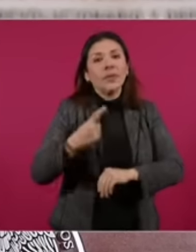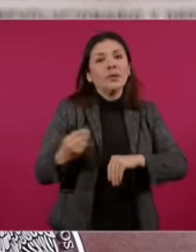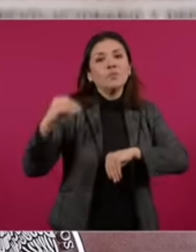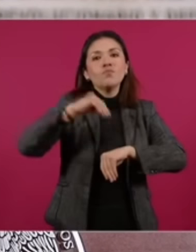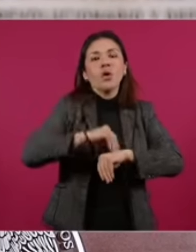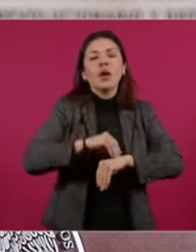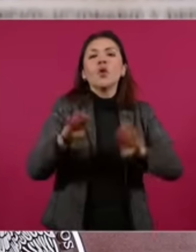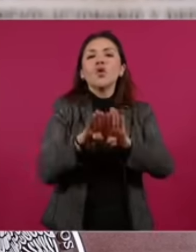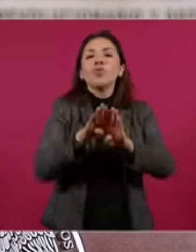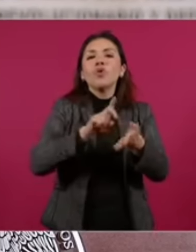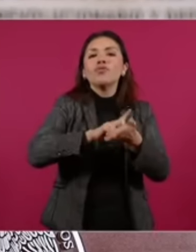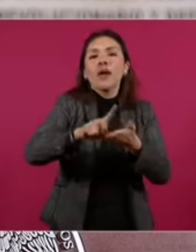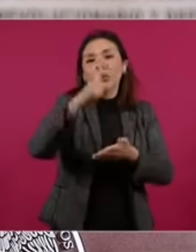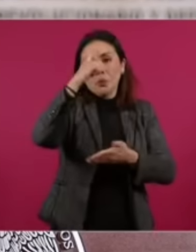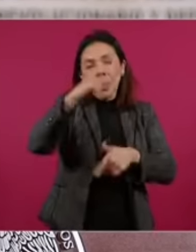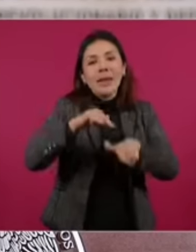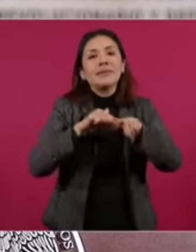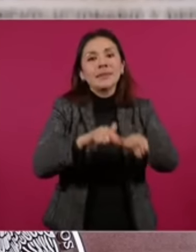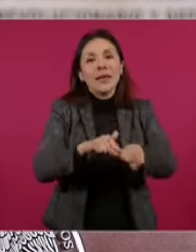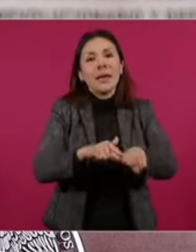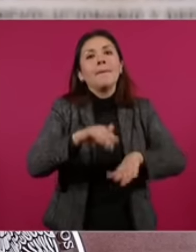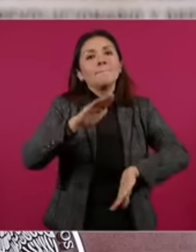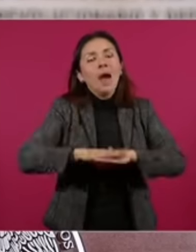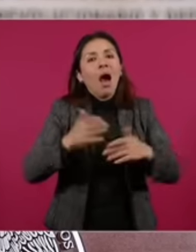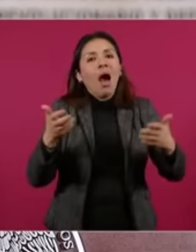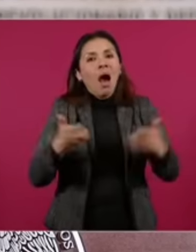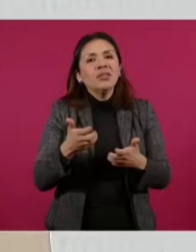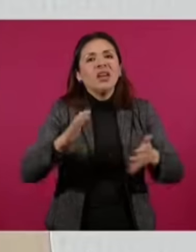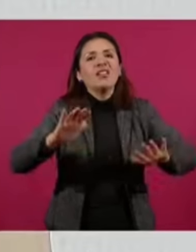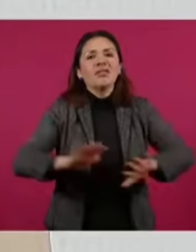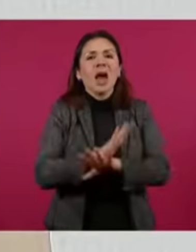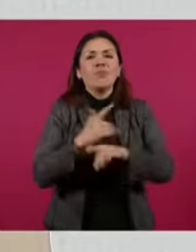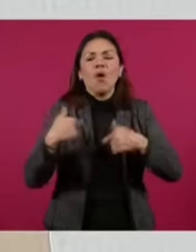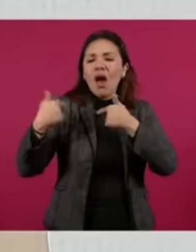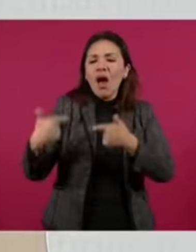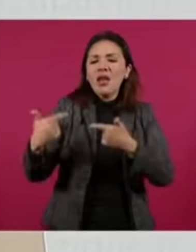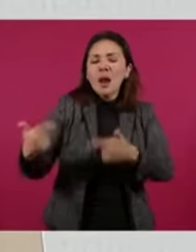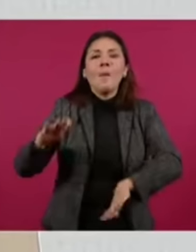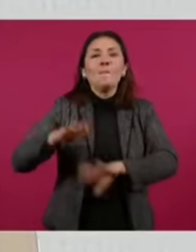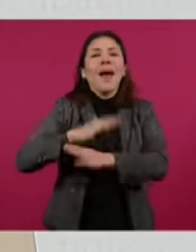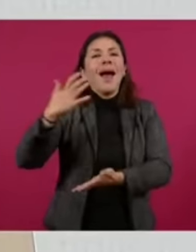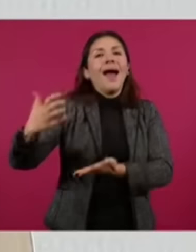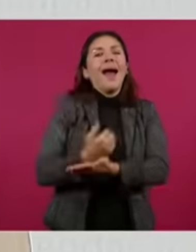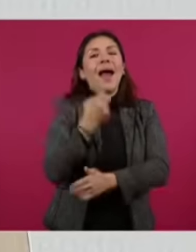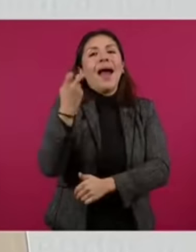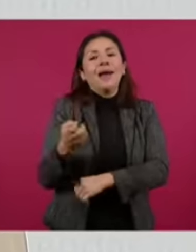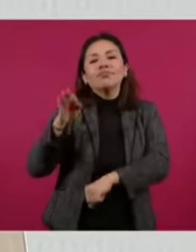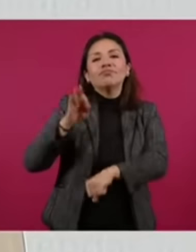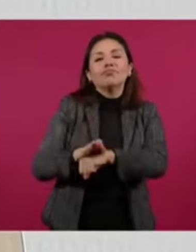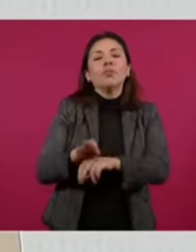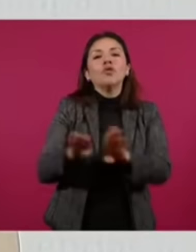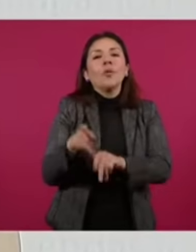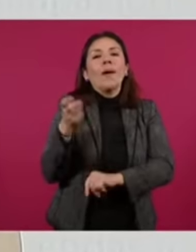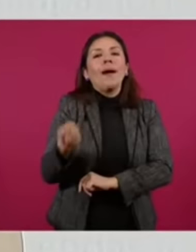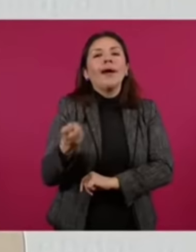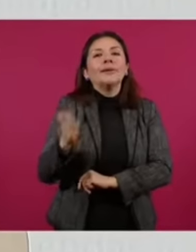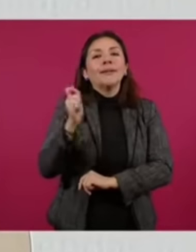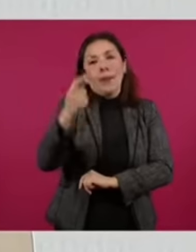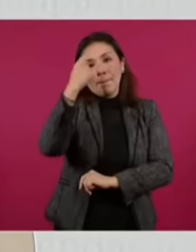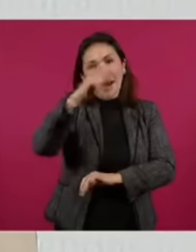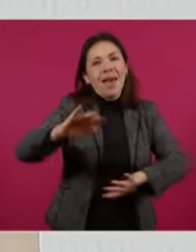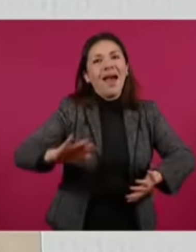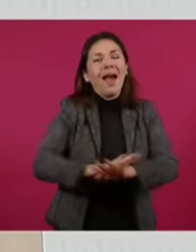y poder así continuar con la construcción de una generación ganada que habrá de ser justamente la generación de la